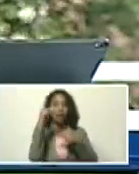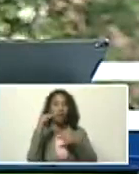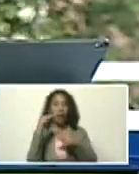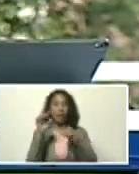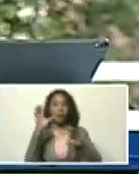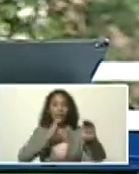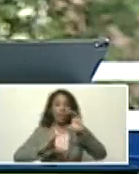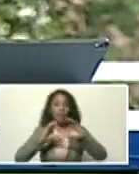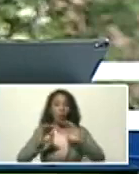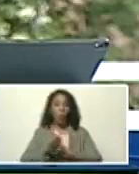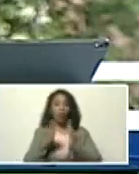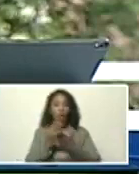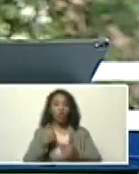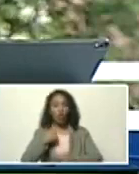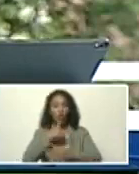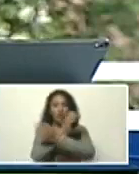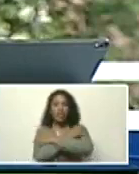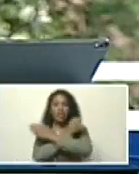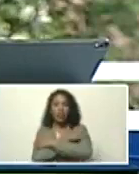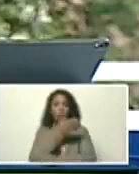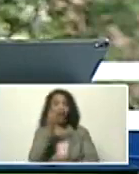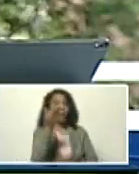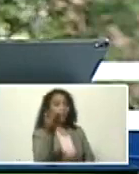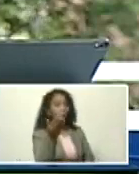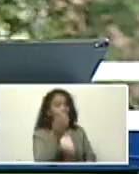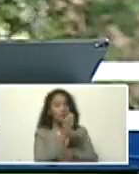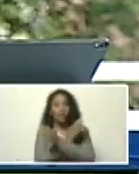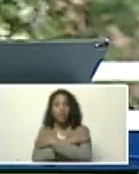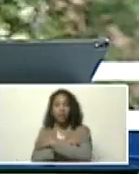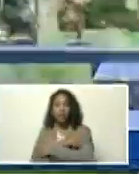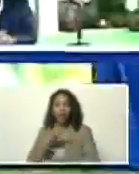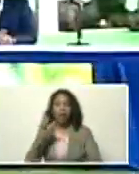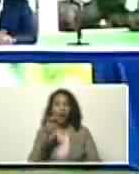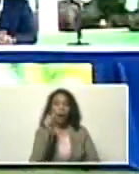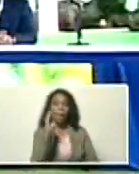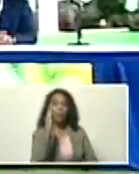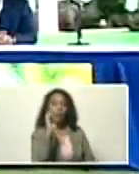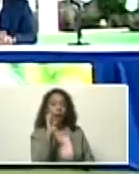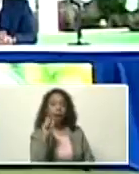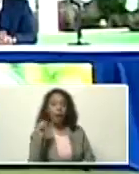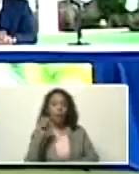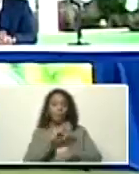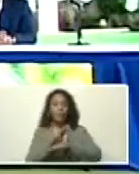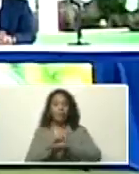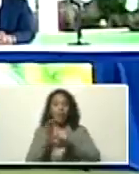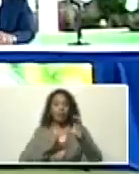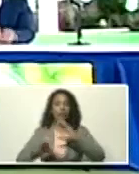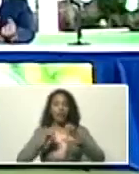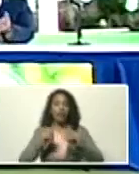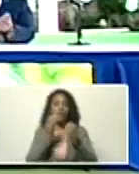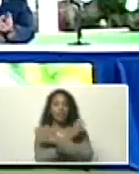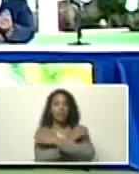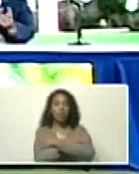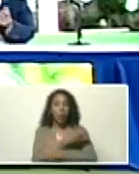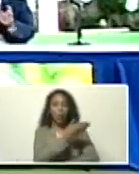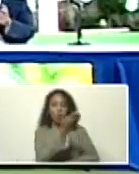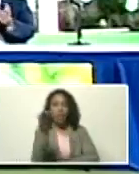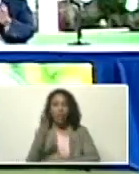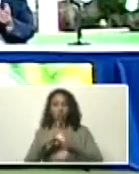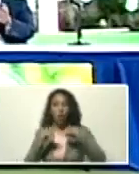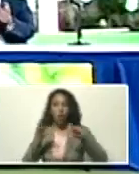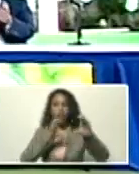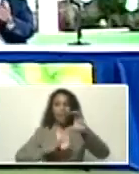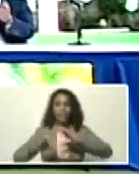mundo, te felicito Lorca, te felicito Gabriela, y los felicito, todos ustedes, científicos,